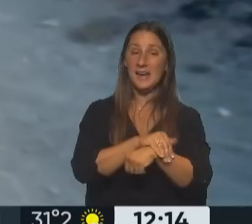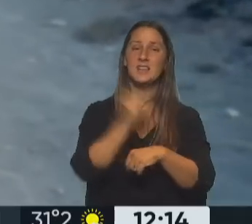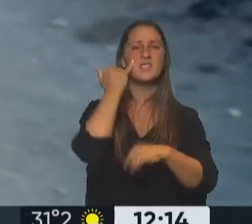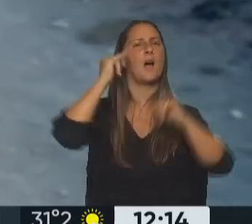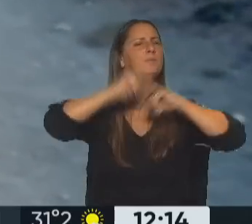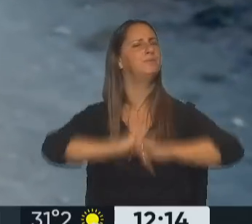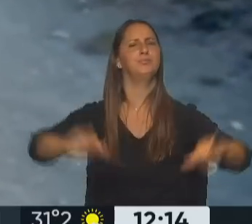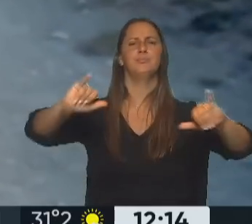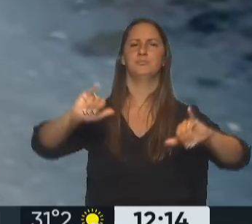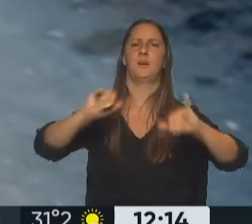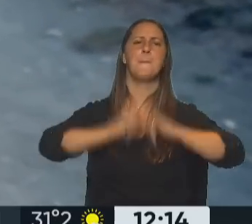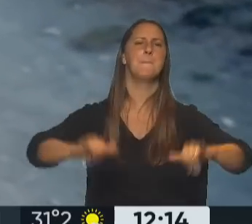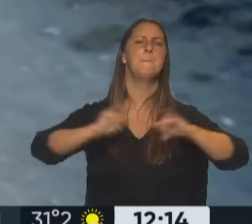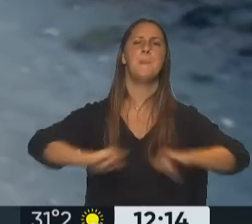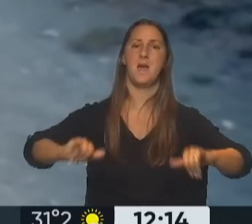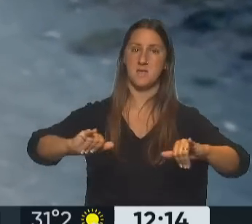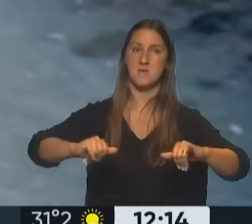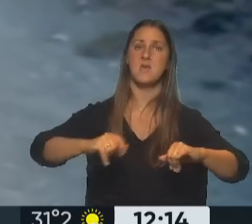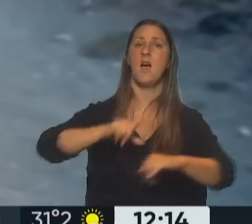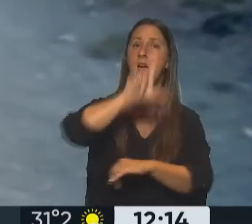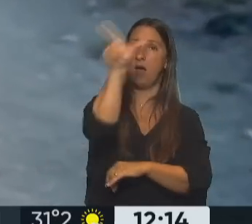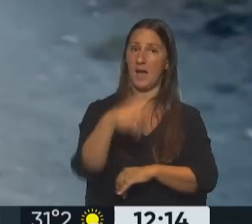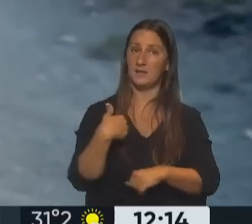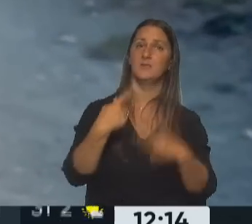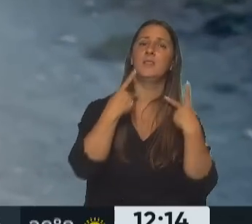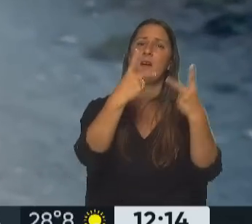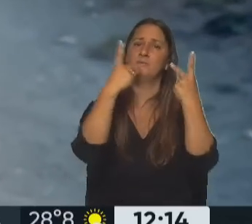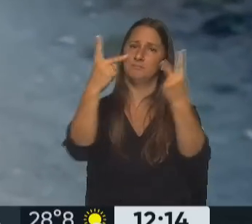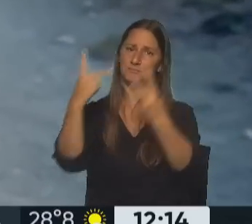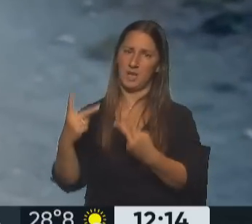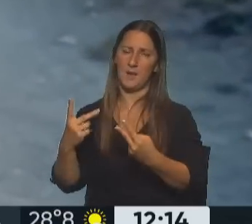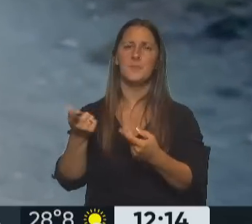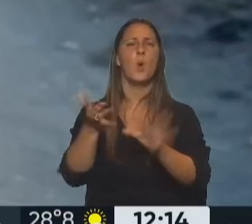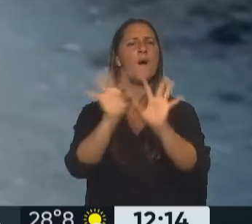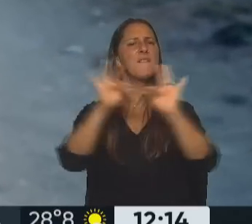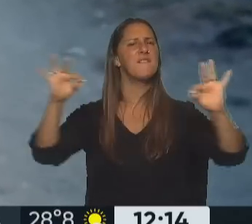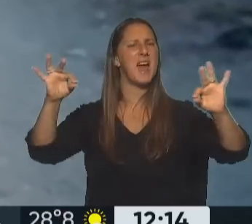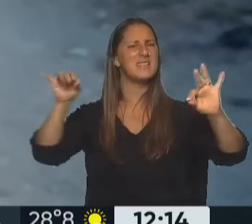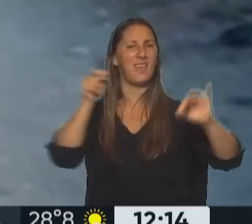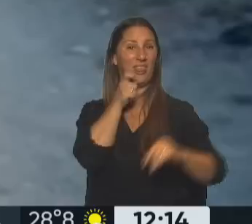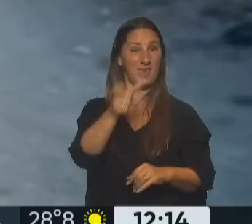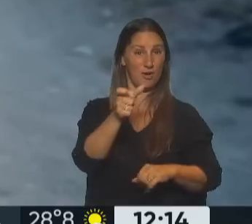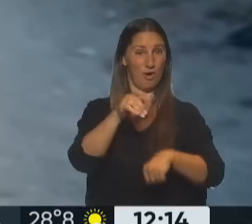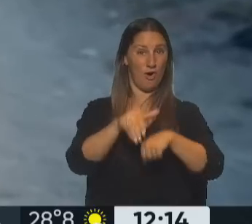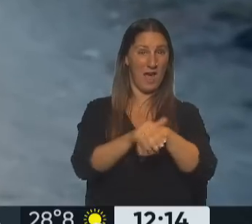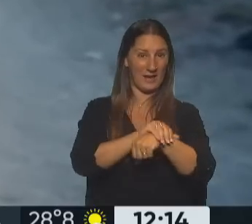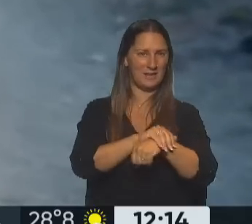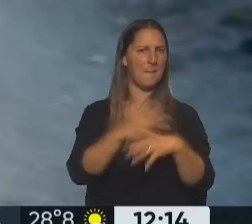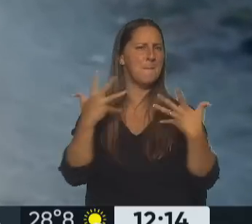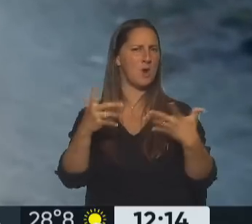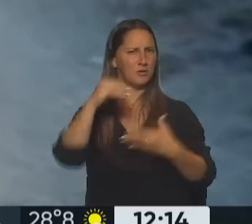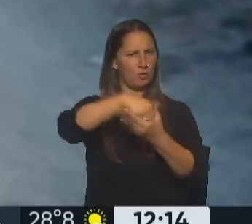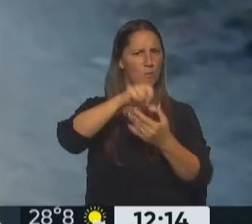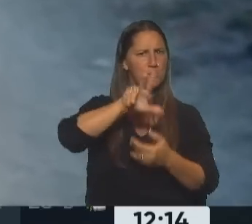lanzado a la campaña, está recorriendo el país. Y una frase que molestó hacia adentro, sobre todo en Juntos por el Cambio y en el PRO.